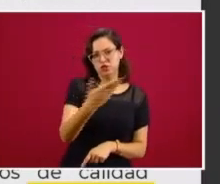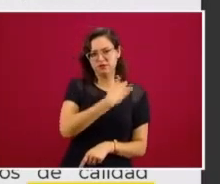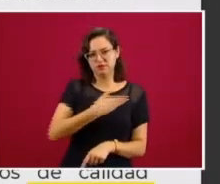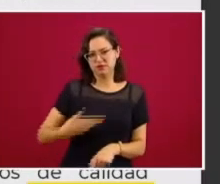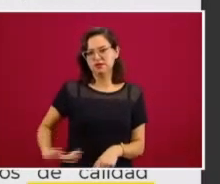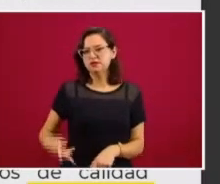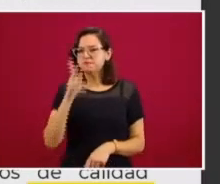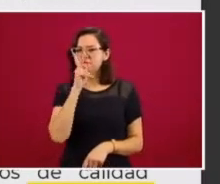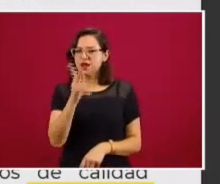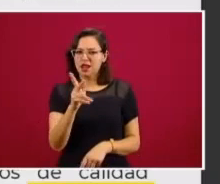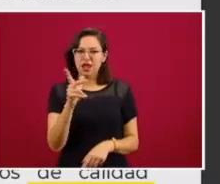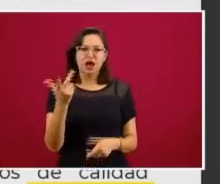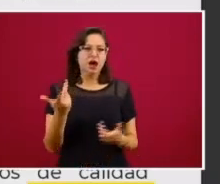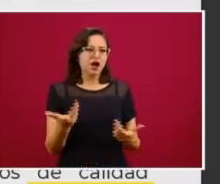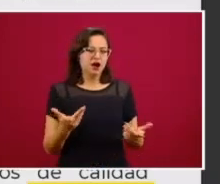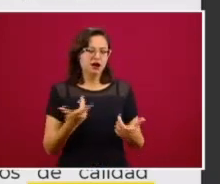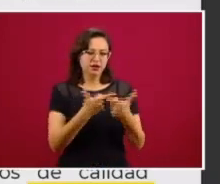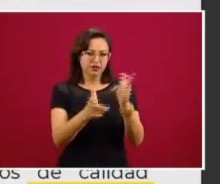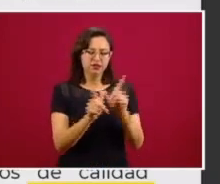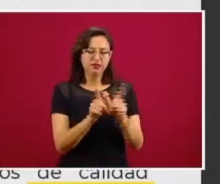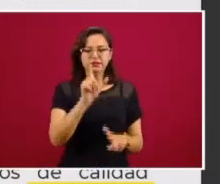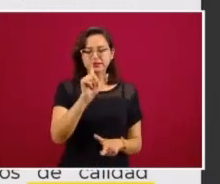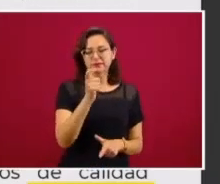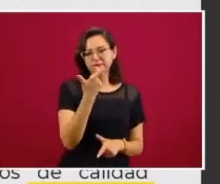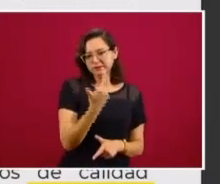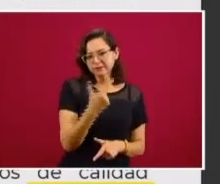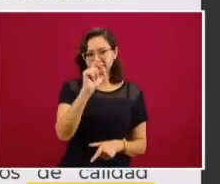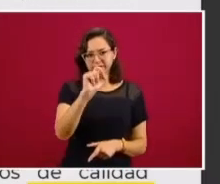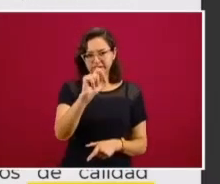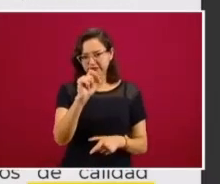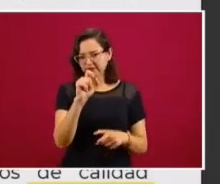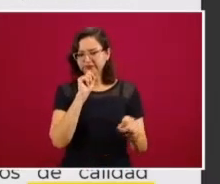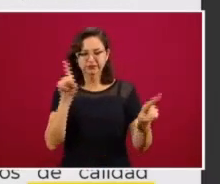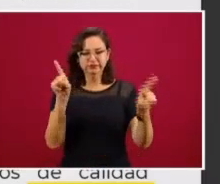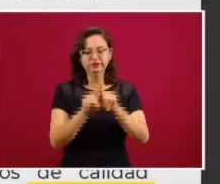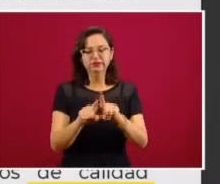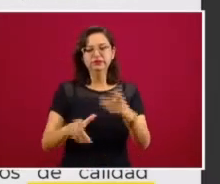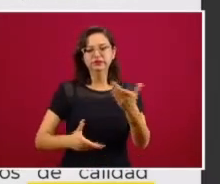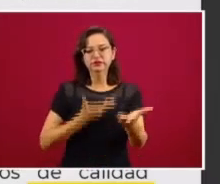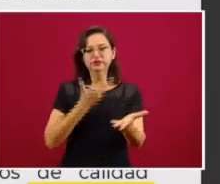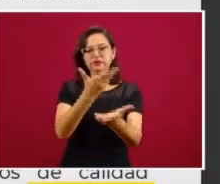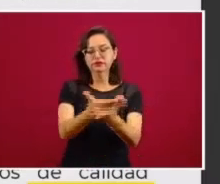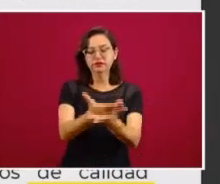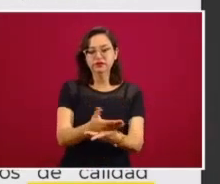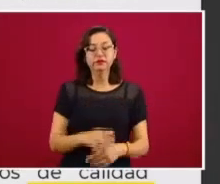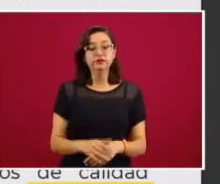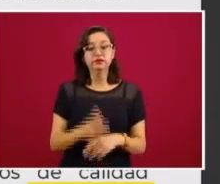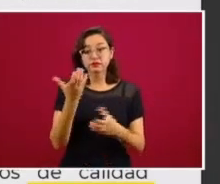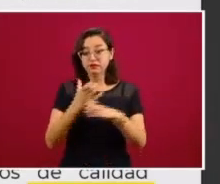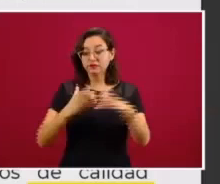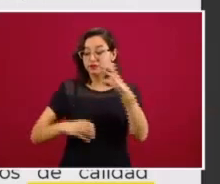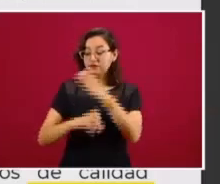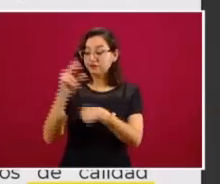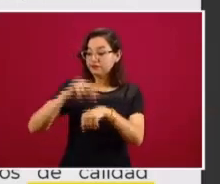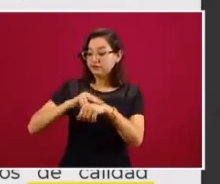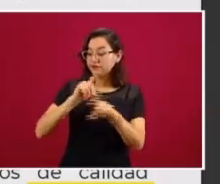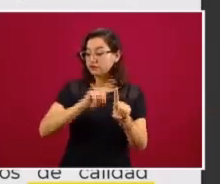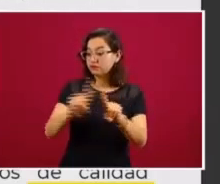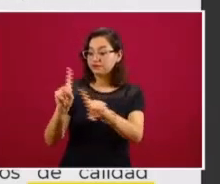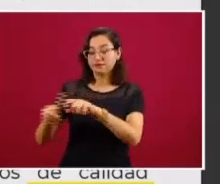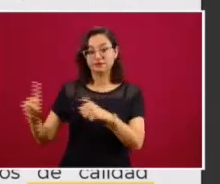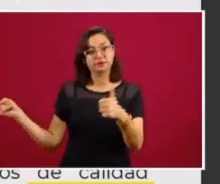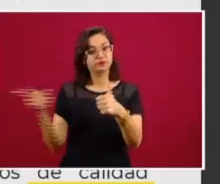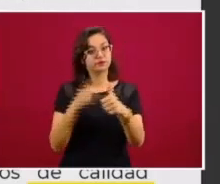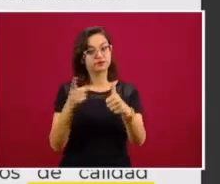Y nos vamos rápidamente a la materia que el acceso equitativo a los productos es una prioridad mundial, que la